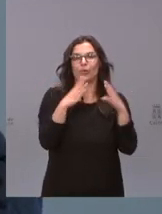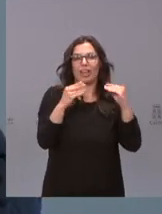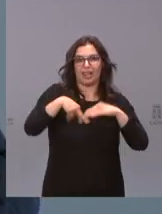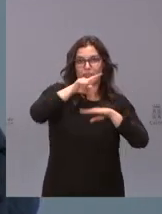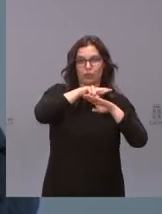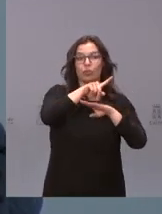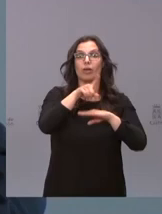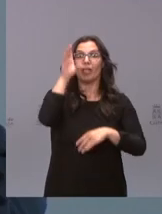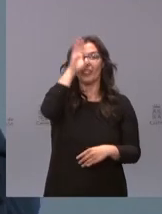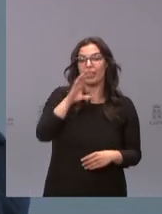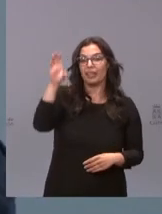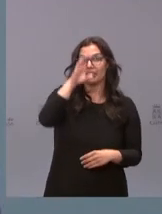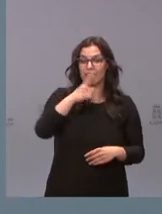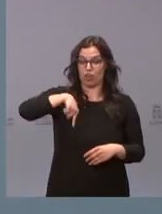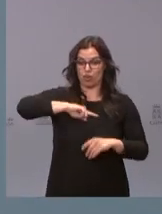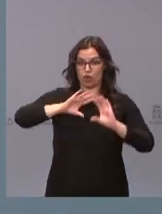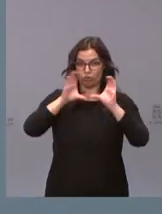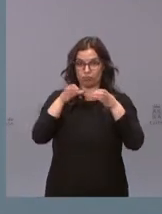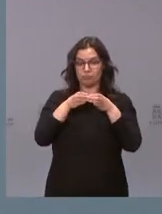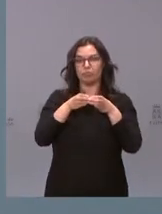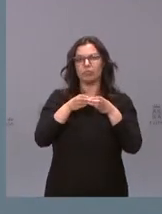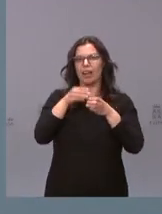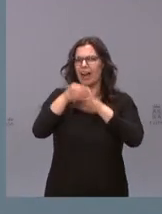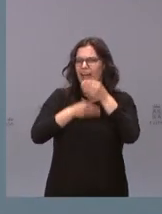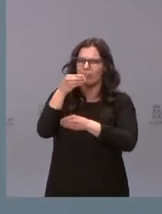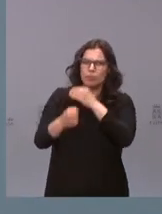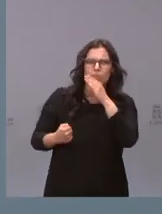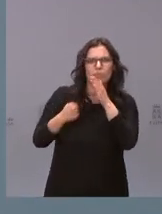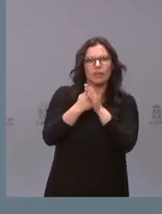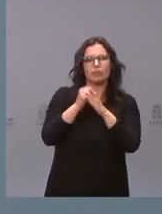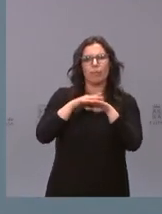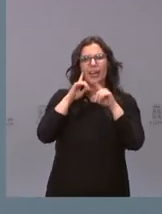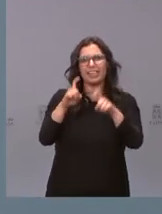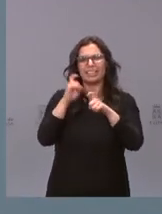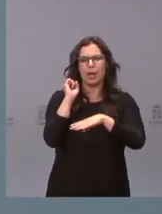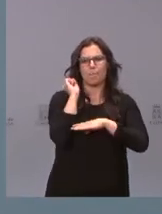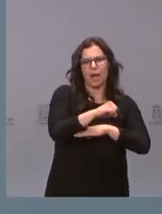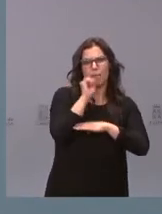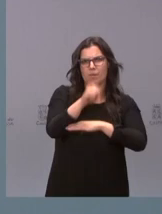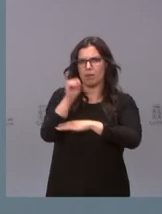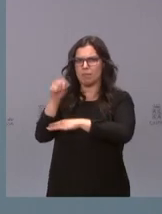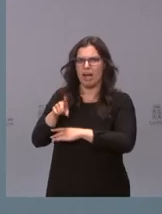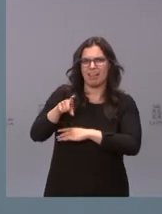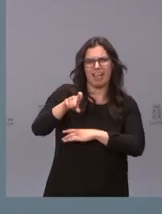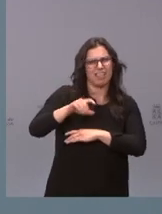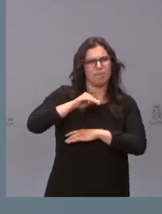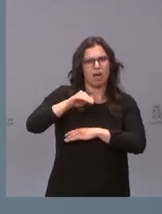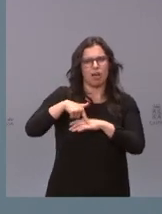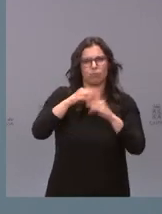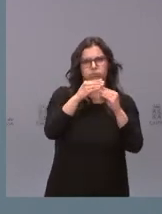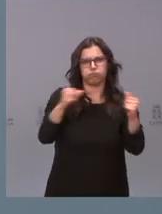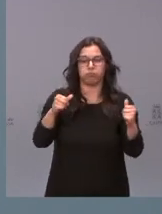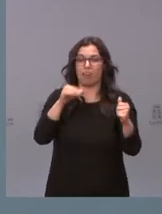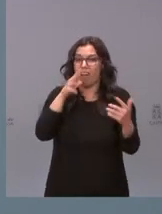científicos de Carrasco harán todo lo posible por doblegar estos cánceres tan malignos contra los que hoy no